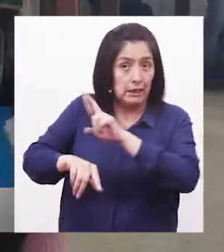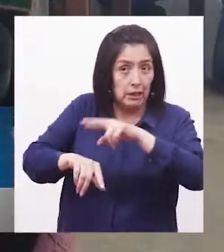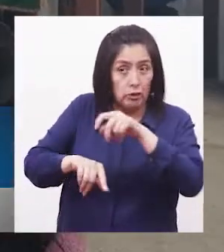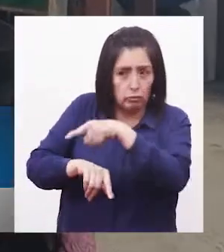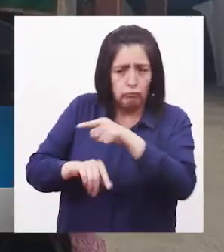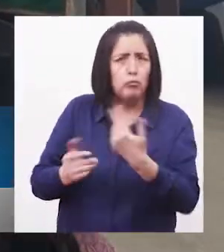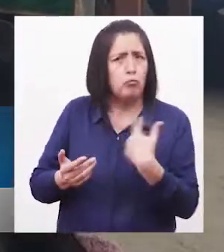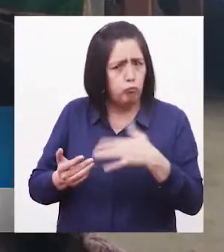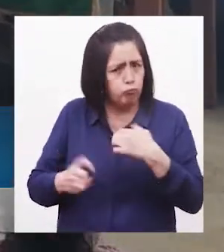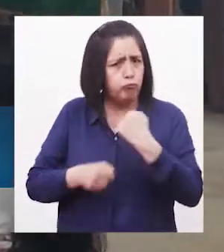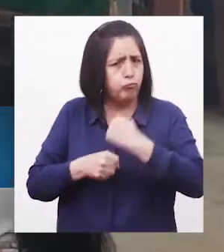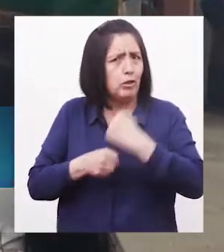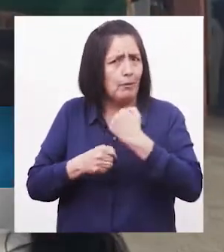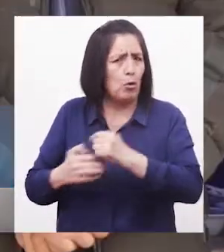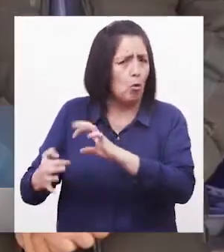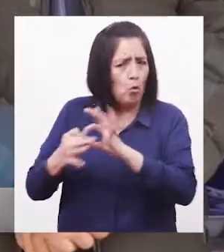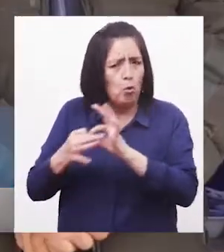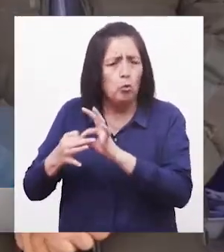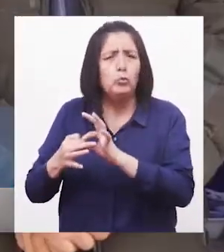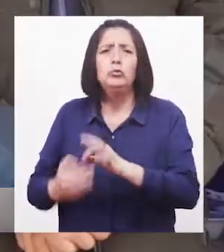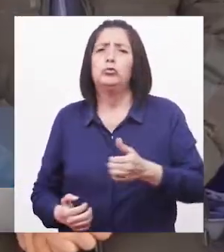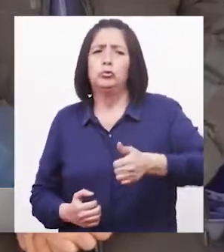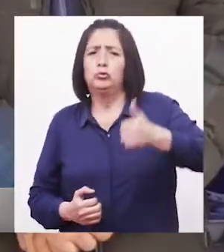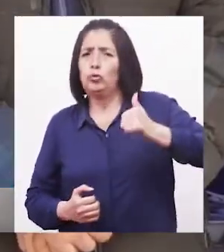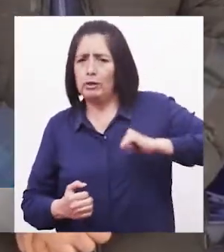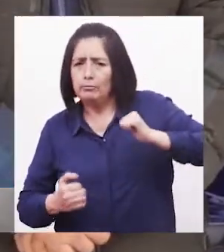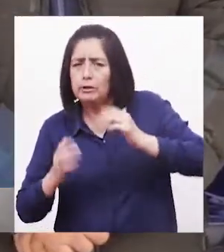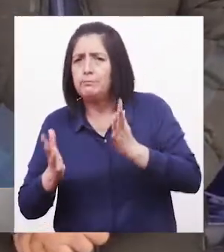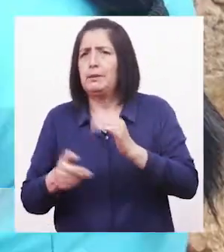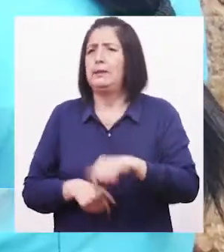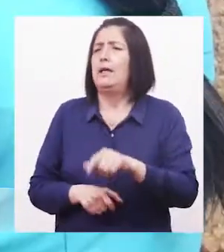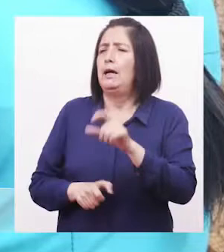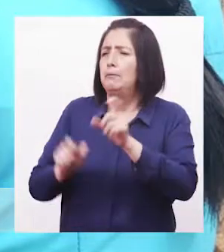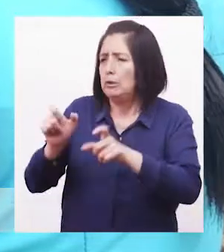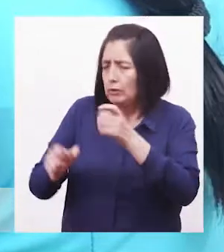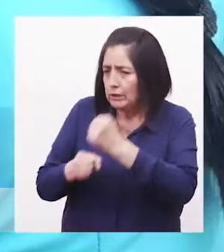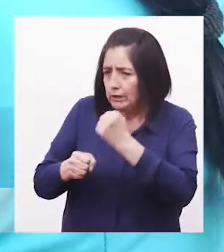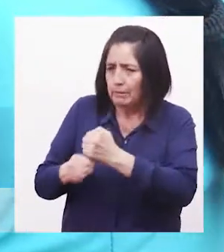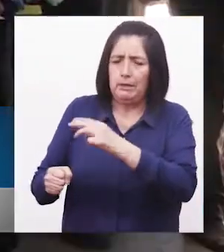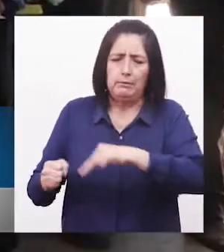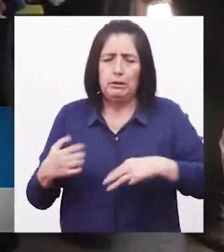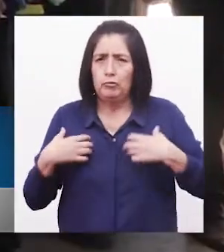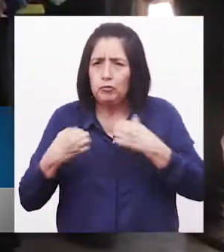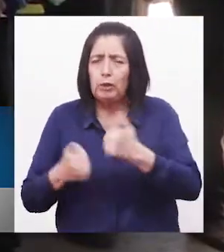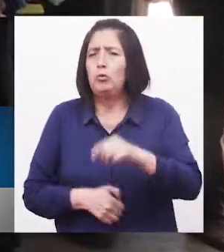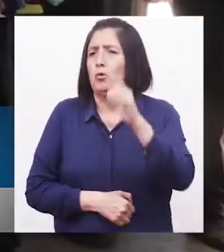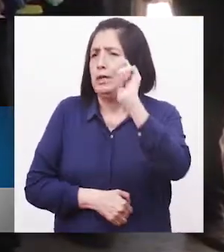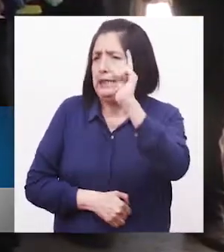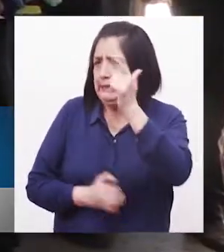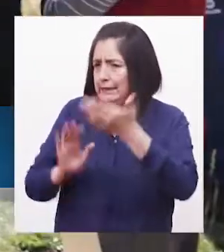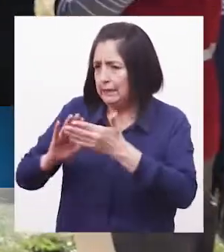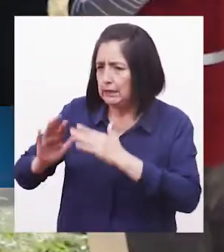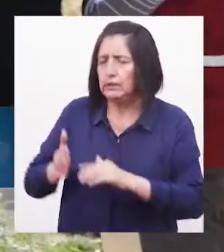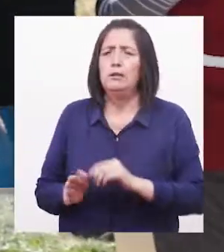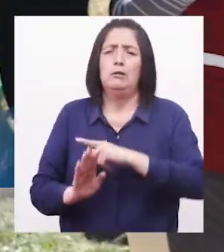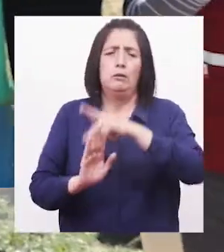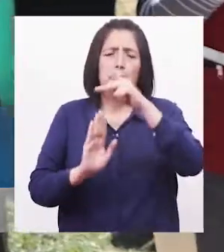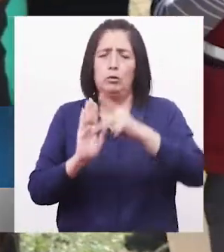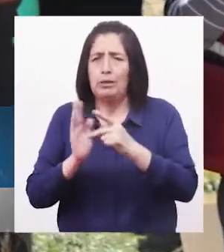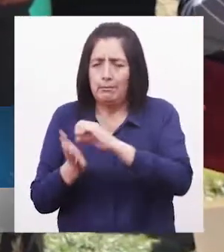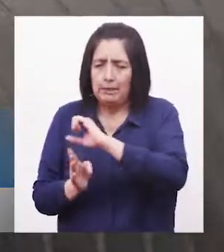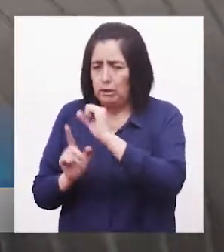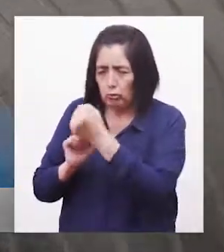viene elaborando un trabajo articulado con sus autoridades locales, personal de salud, líderes comunales, programas sociales,